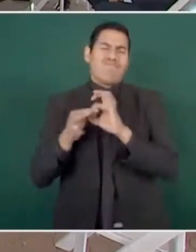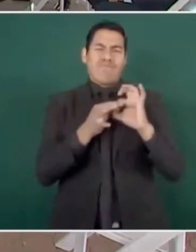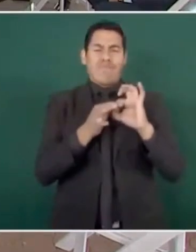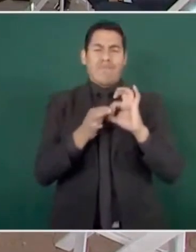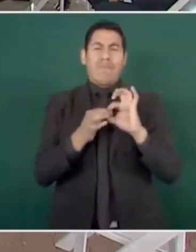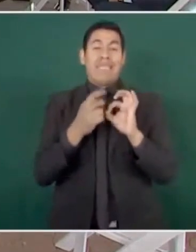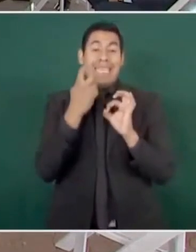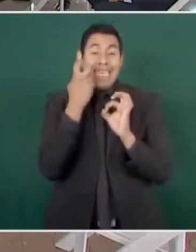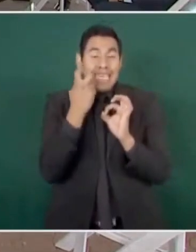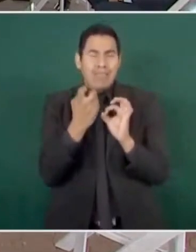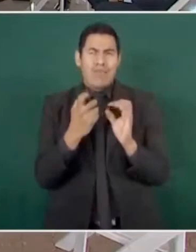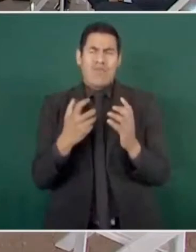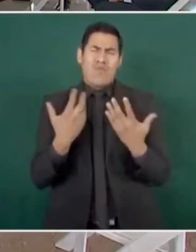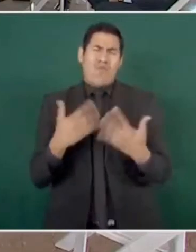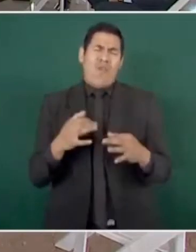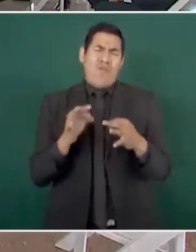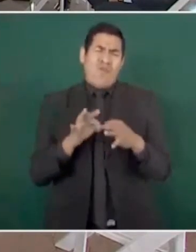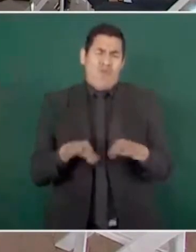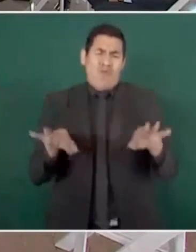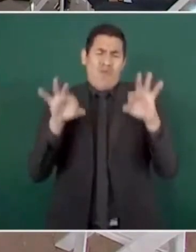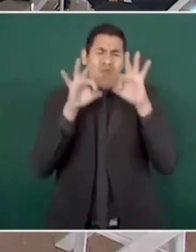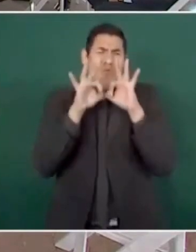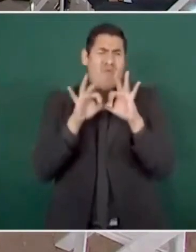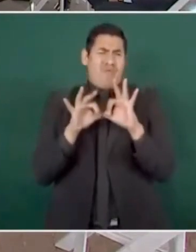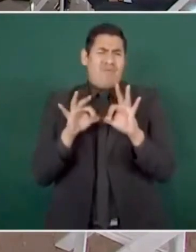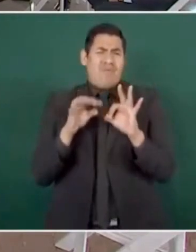una integración muy importante de esa región.